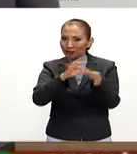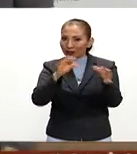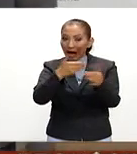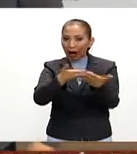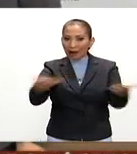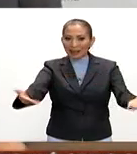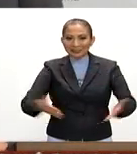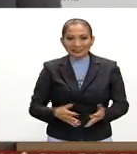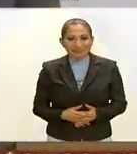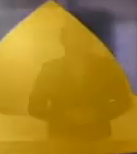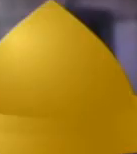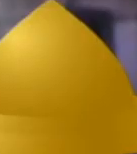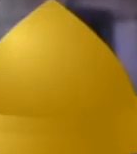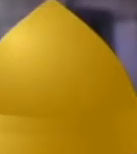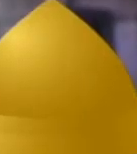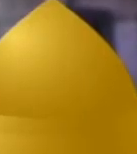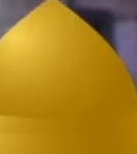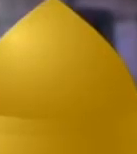hasta ahora